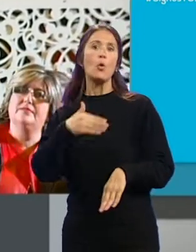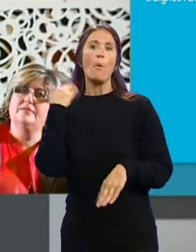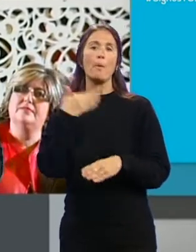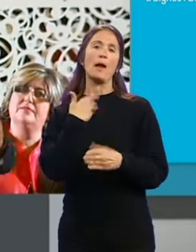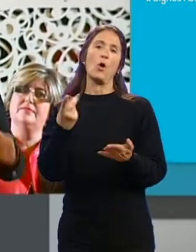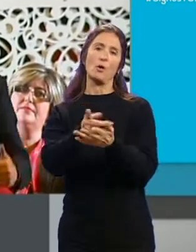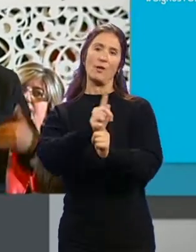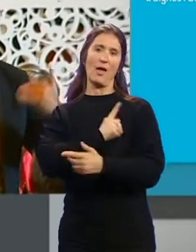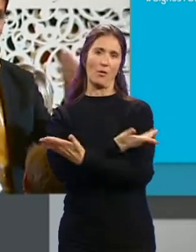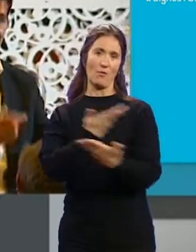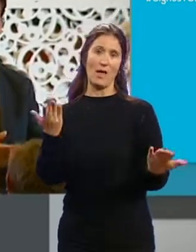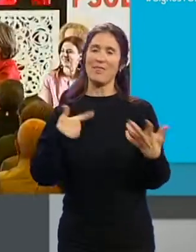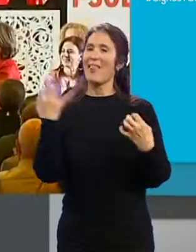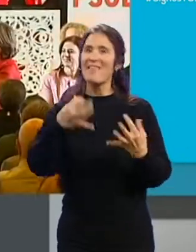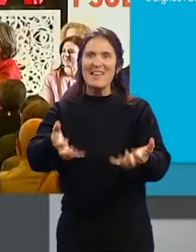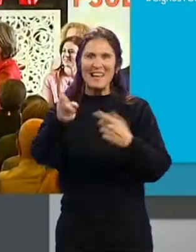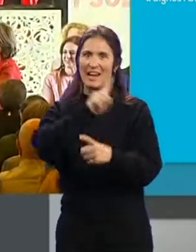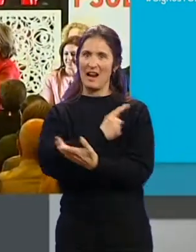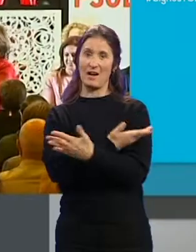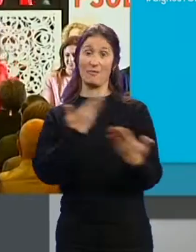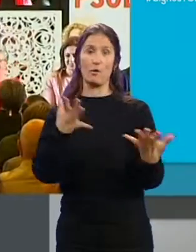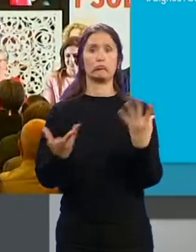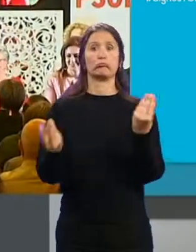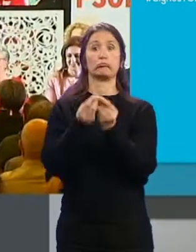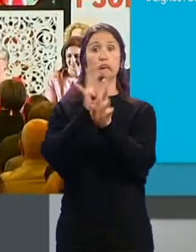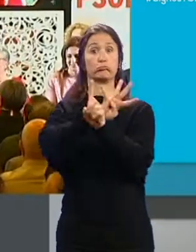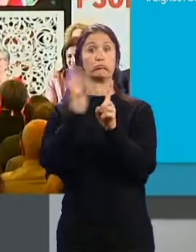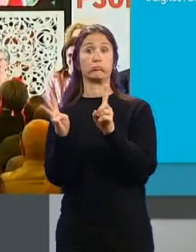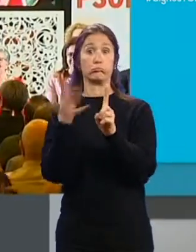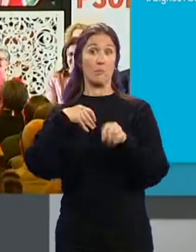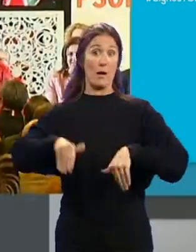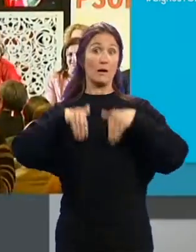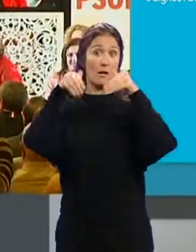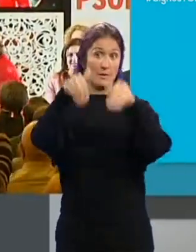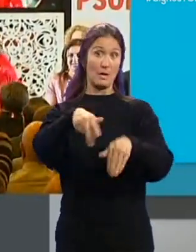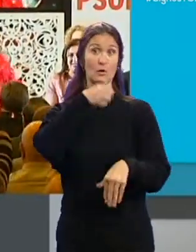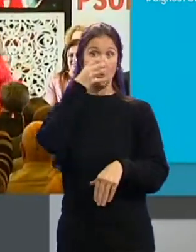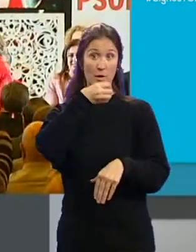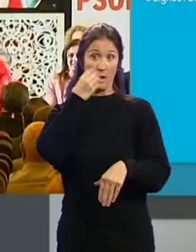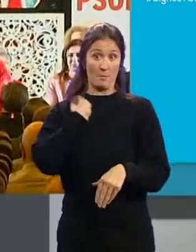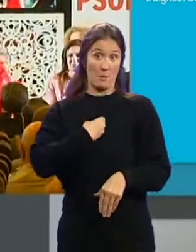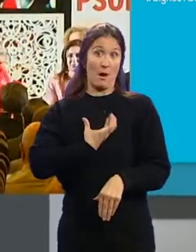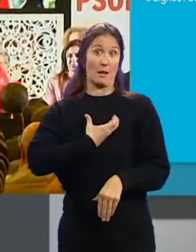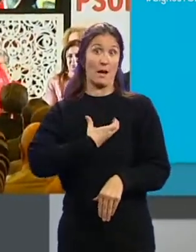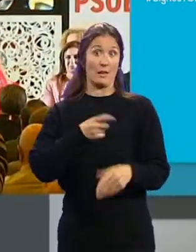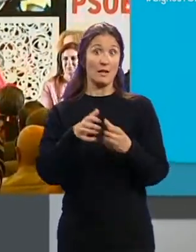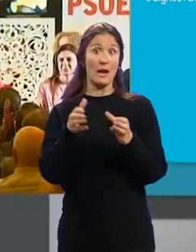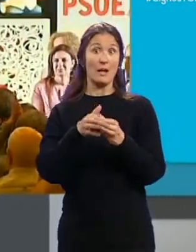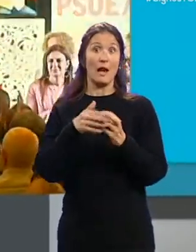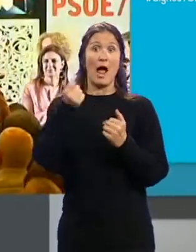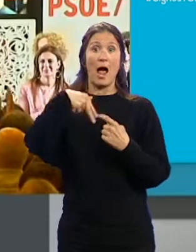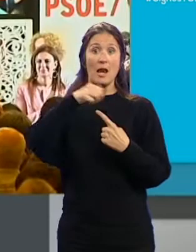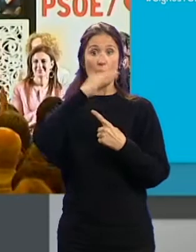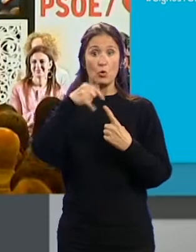confianza, ganarse la confianza. Acompañarán a Francisco Cuenca en la candidatura socialista... ...a la Alcaldía de Granada, Ana